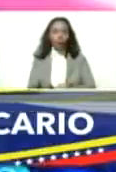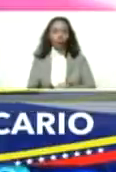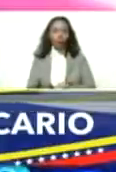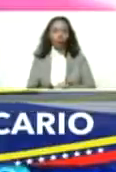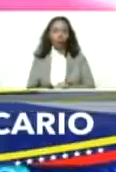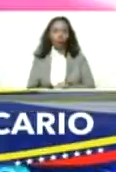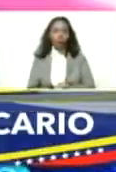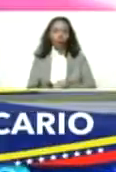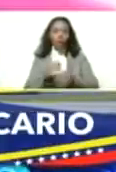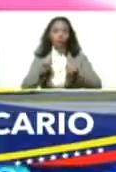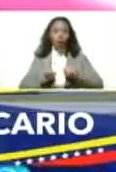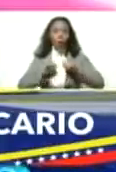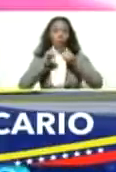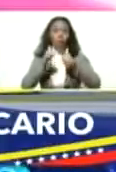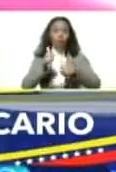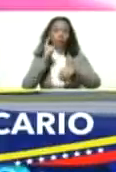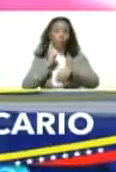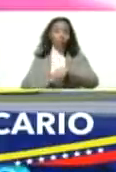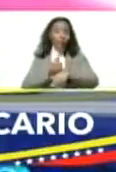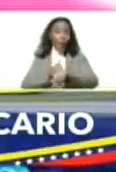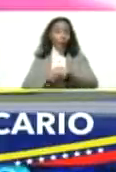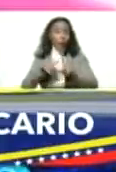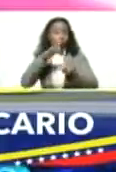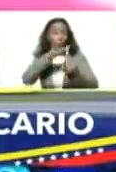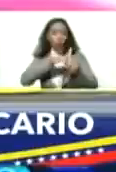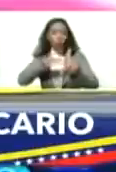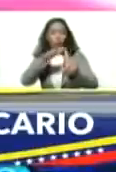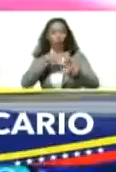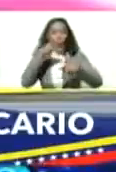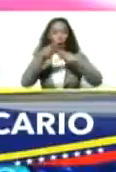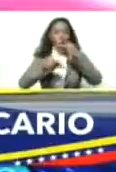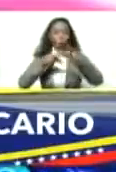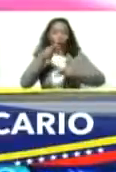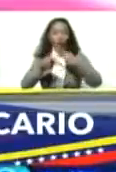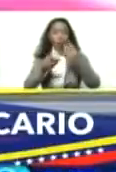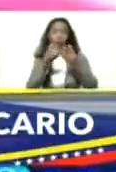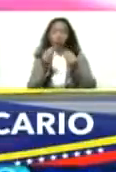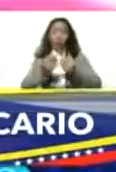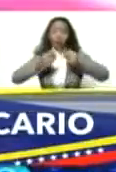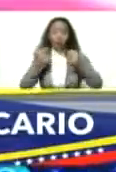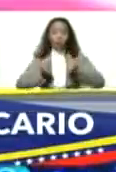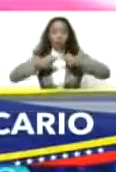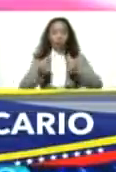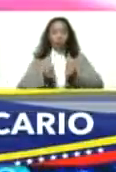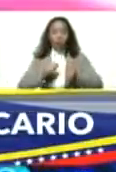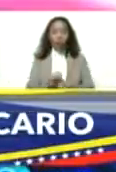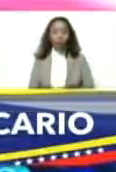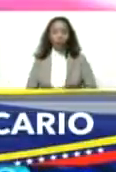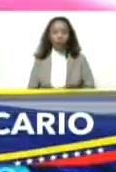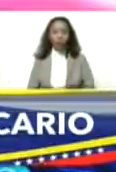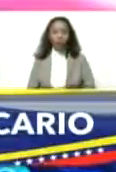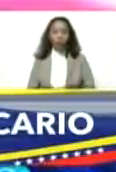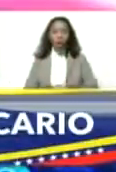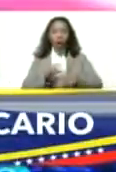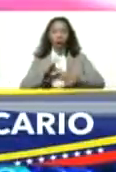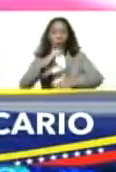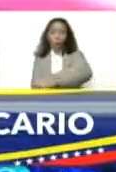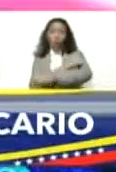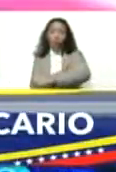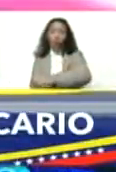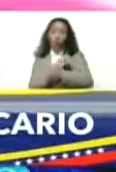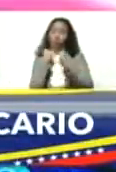Comenzaba una era de conspiraciones políticas muy activas. La oposición